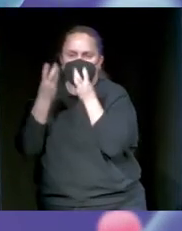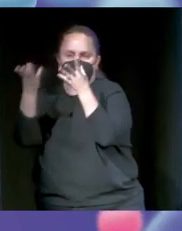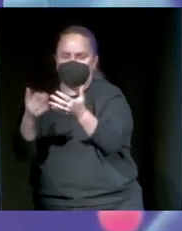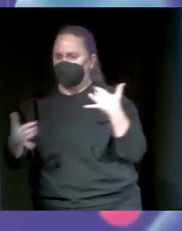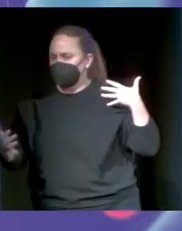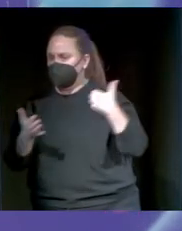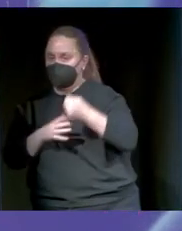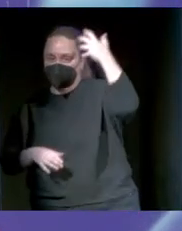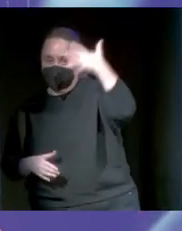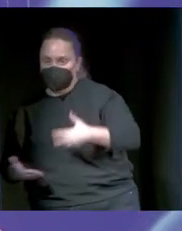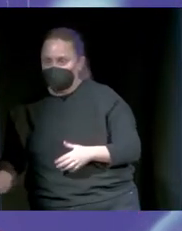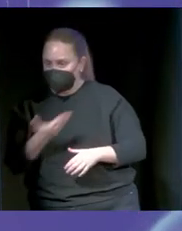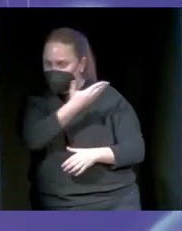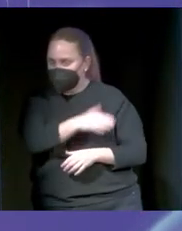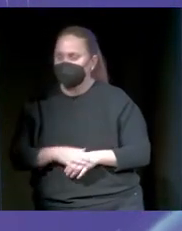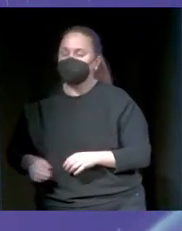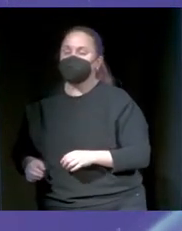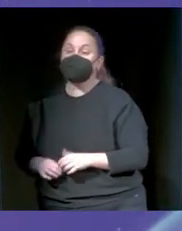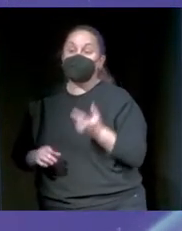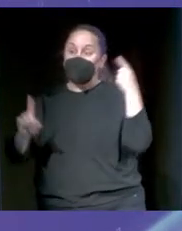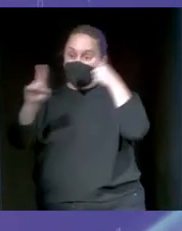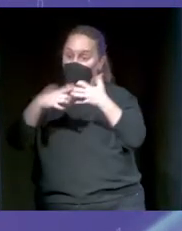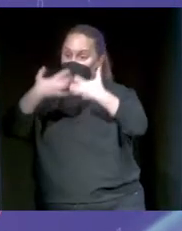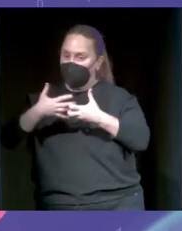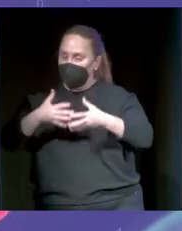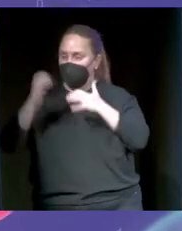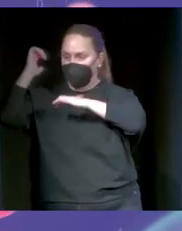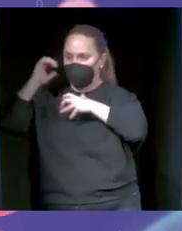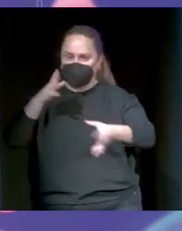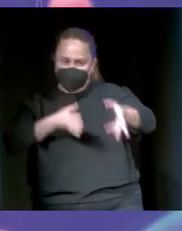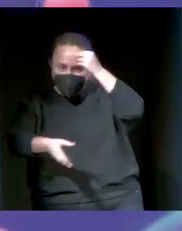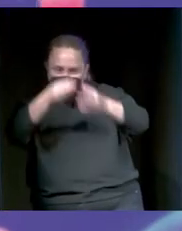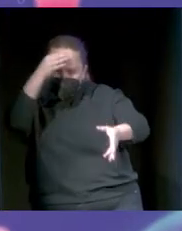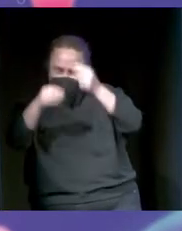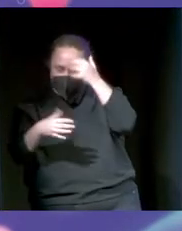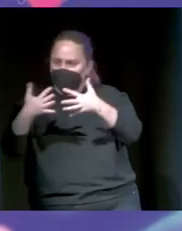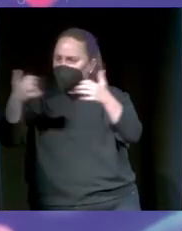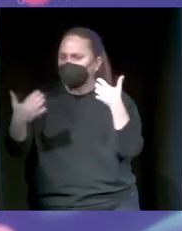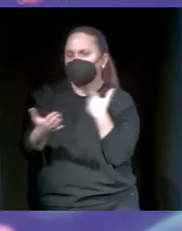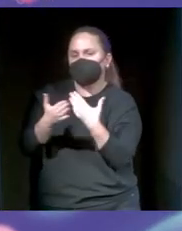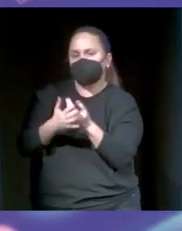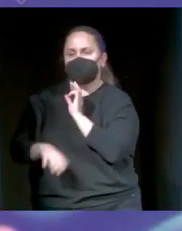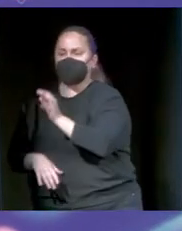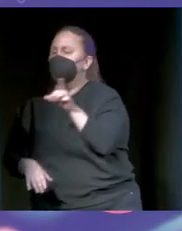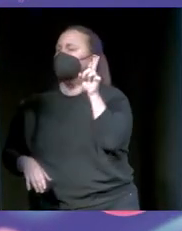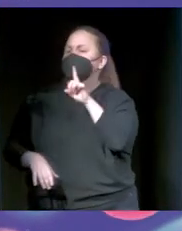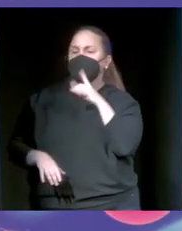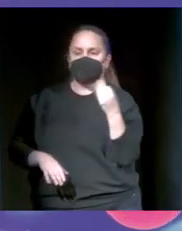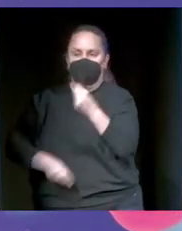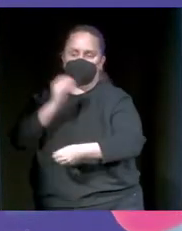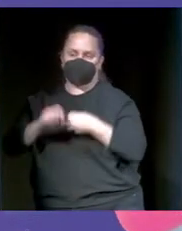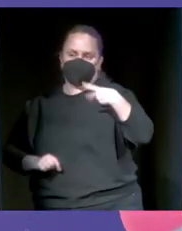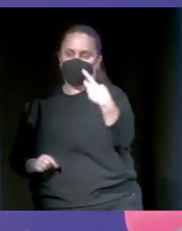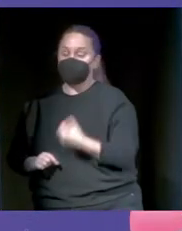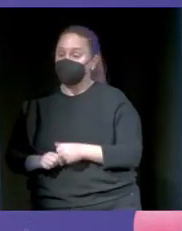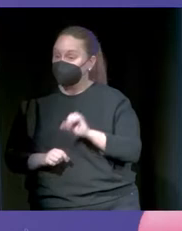cantidades. Y para que una máquina sea capaz de entender lo que es una frase verificable, va a tener que hacer dos cosas. Uno, entender